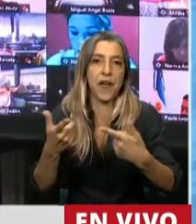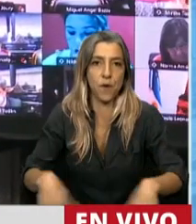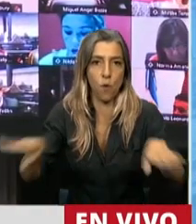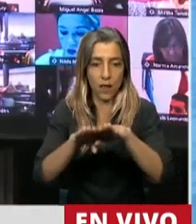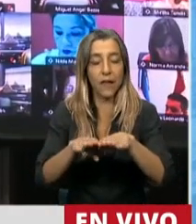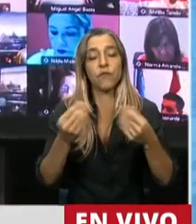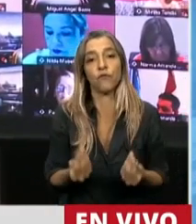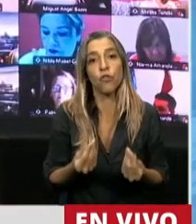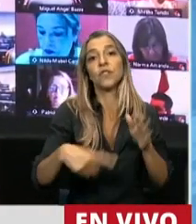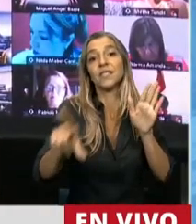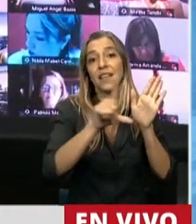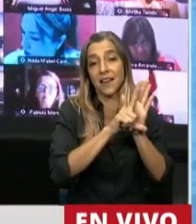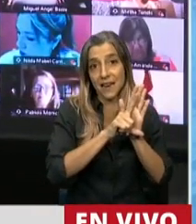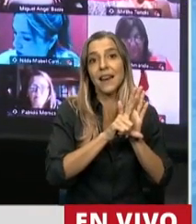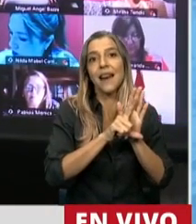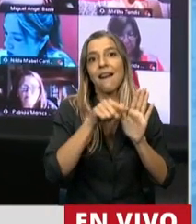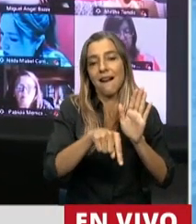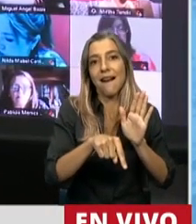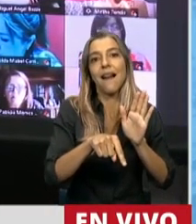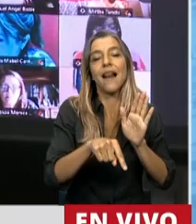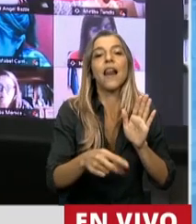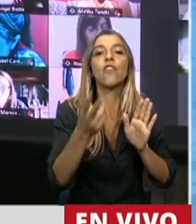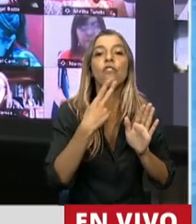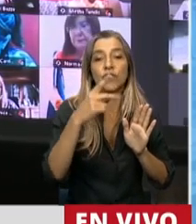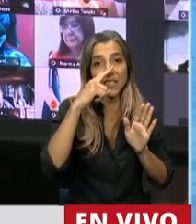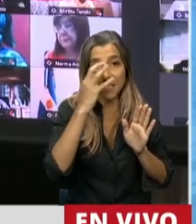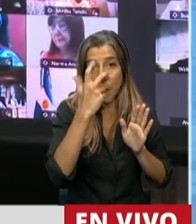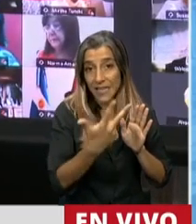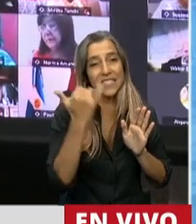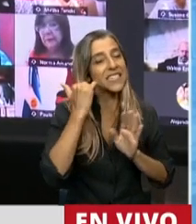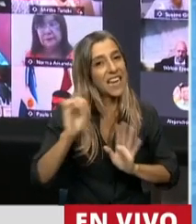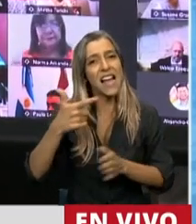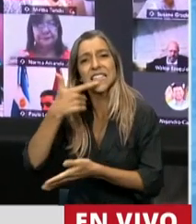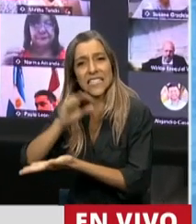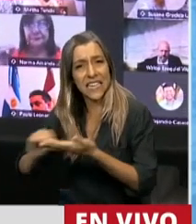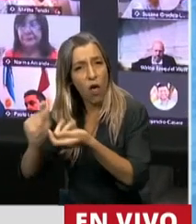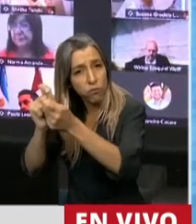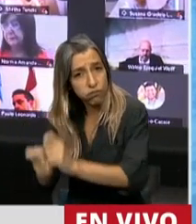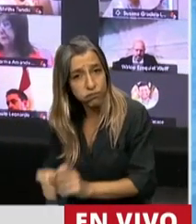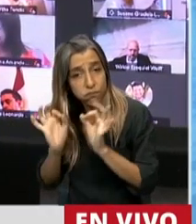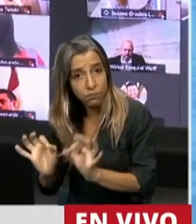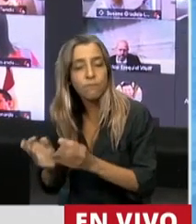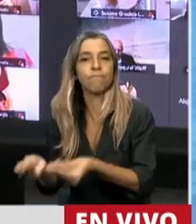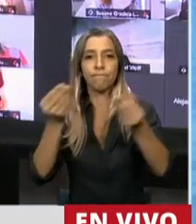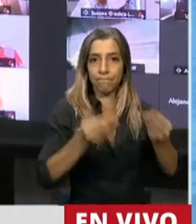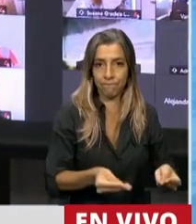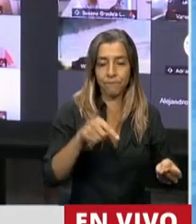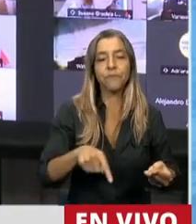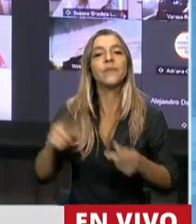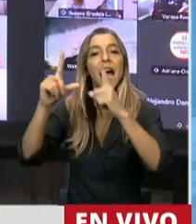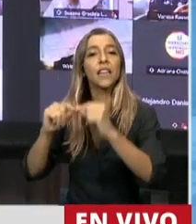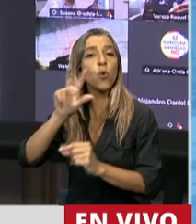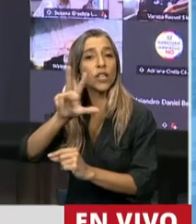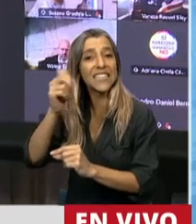.723, que el Senado ya hizo su parte. ¿Dónde entra el Senado? En la modificación del artículo